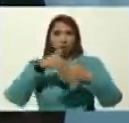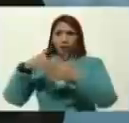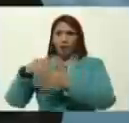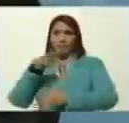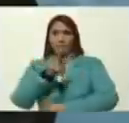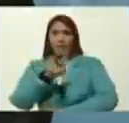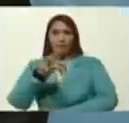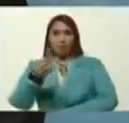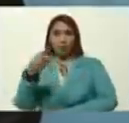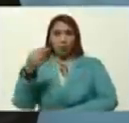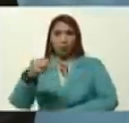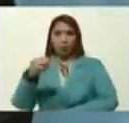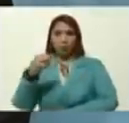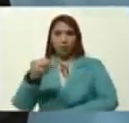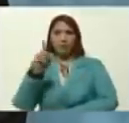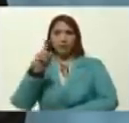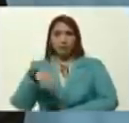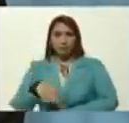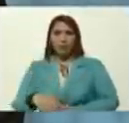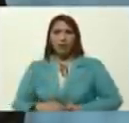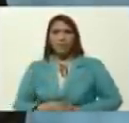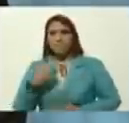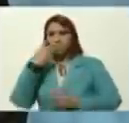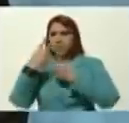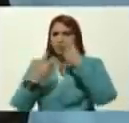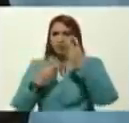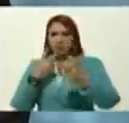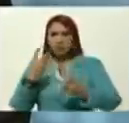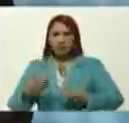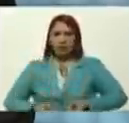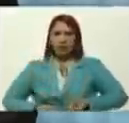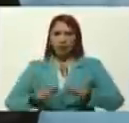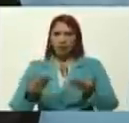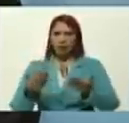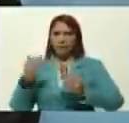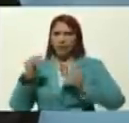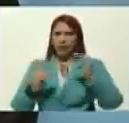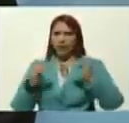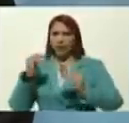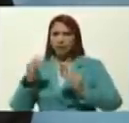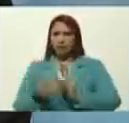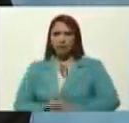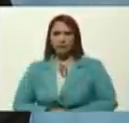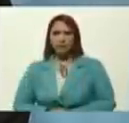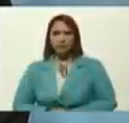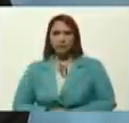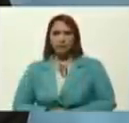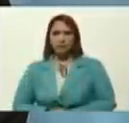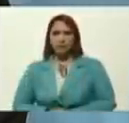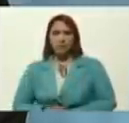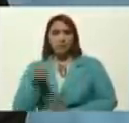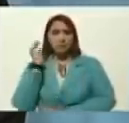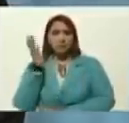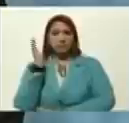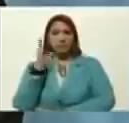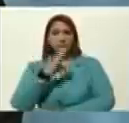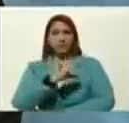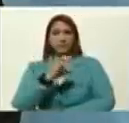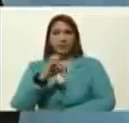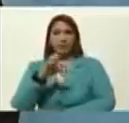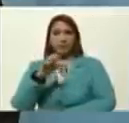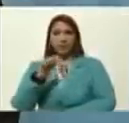21 de noviembre, también, su visita, ha ofrecido, un balance, de la cumbre, de la CELAT,